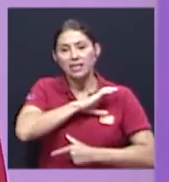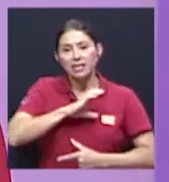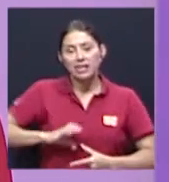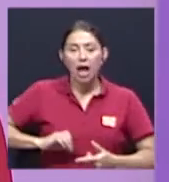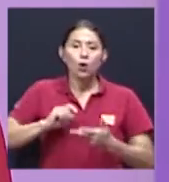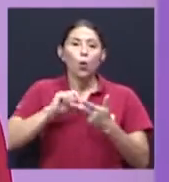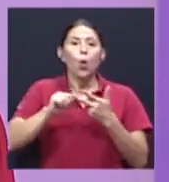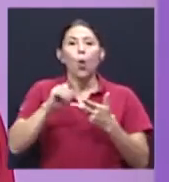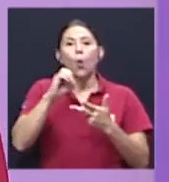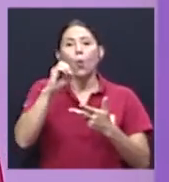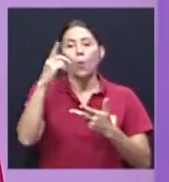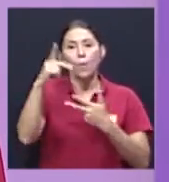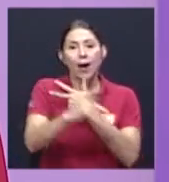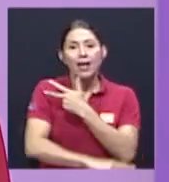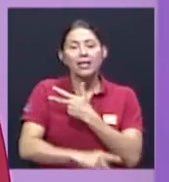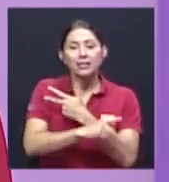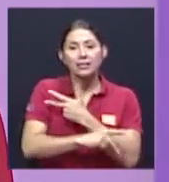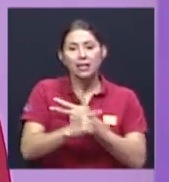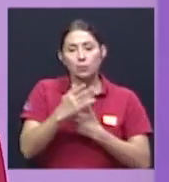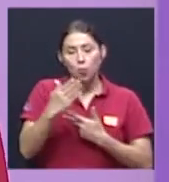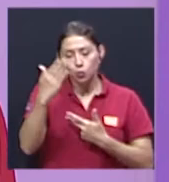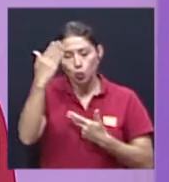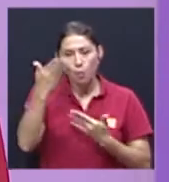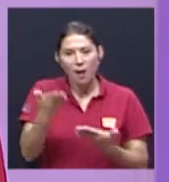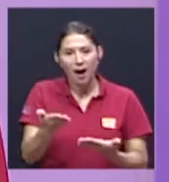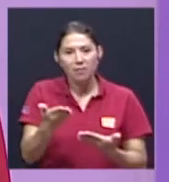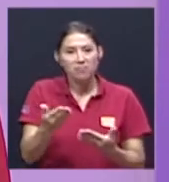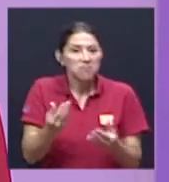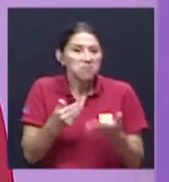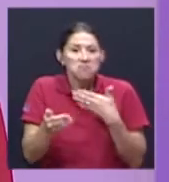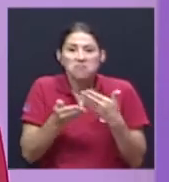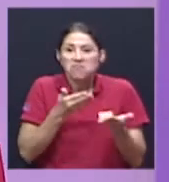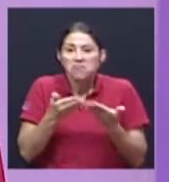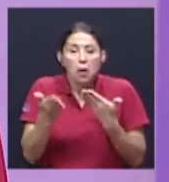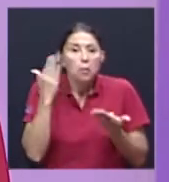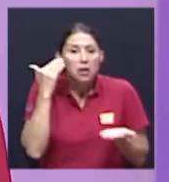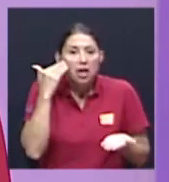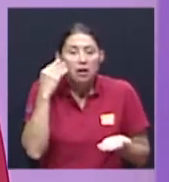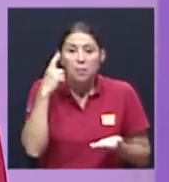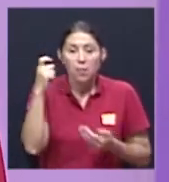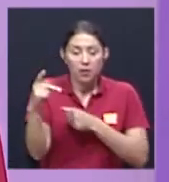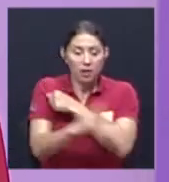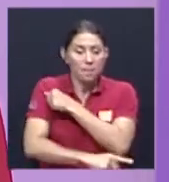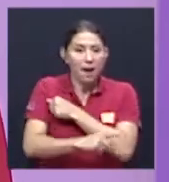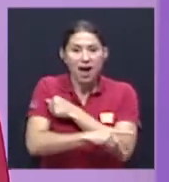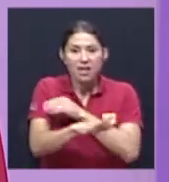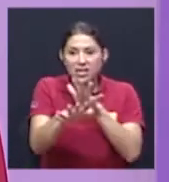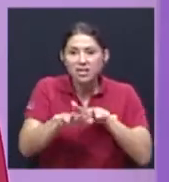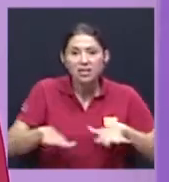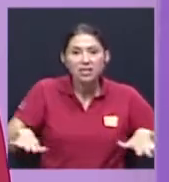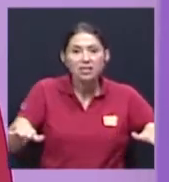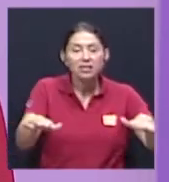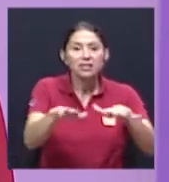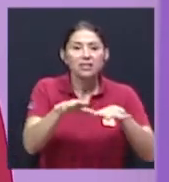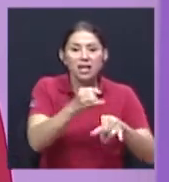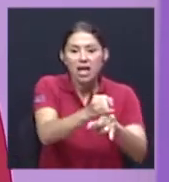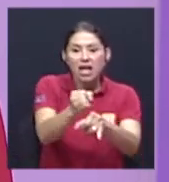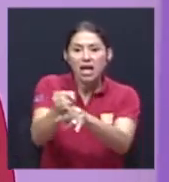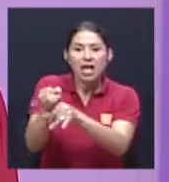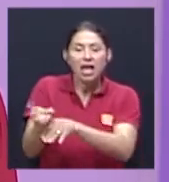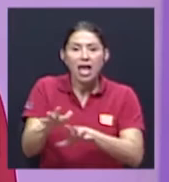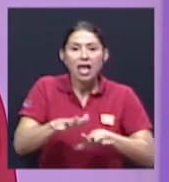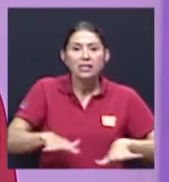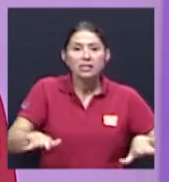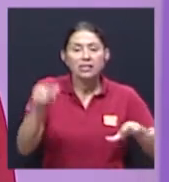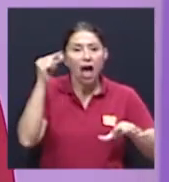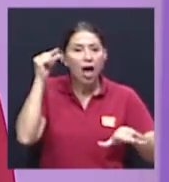eso no tiene sentido porque dentro, porque el país o el Estado por sí mismo no puede tener una afiliación, hay muchas personas en ese país